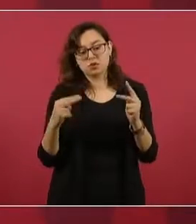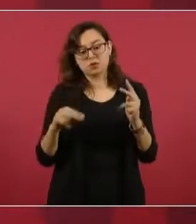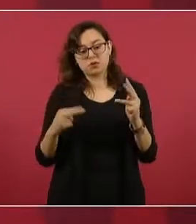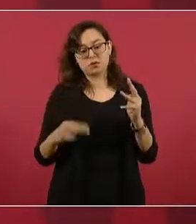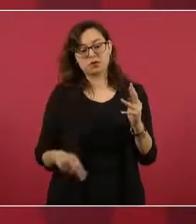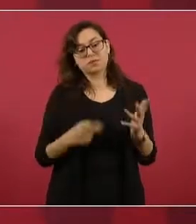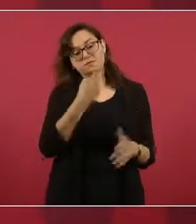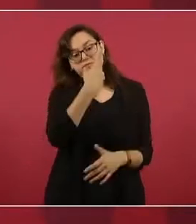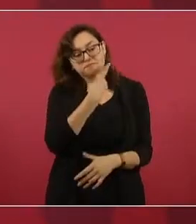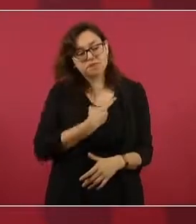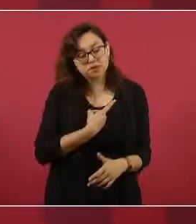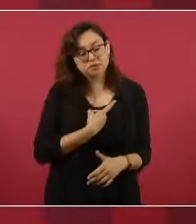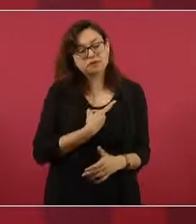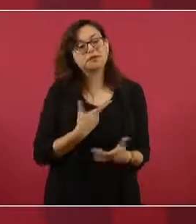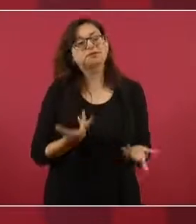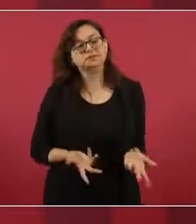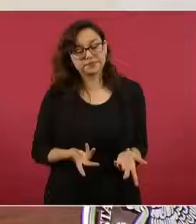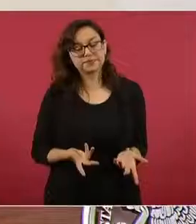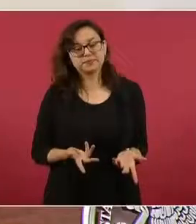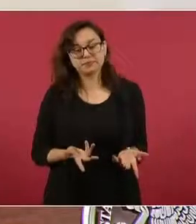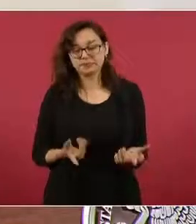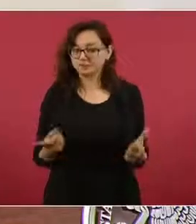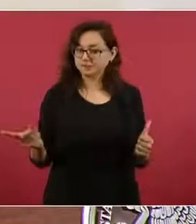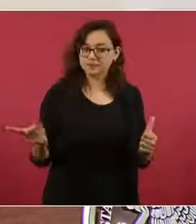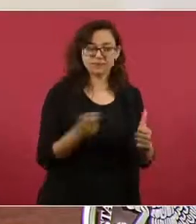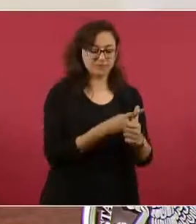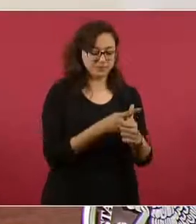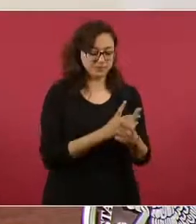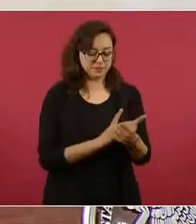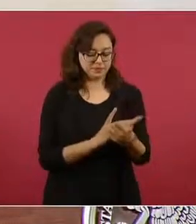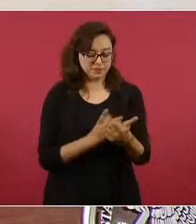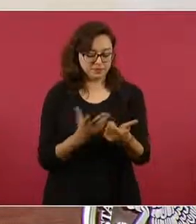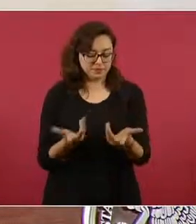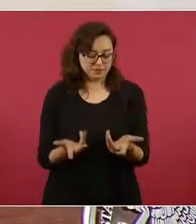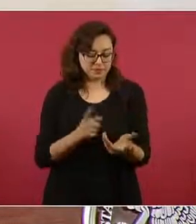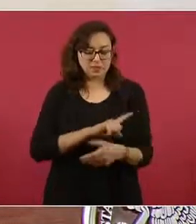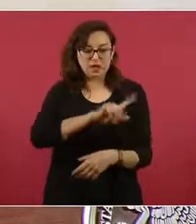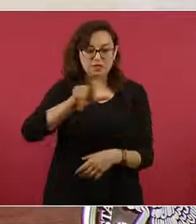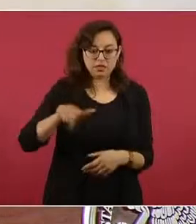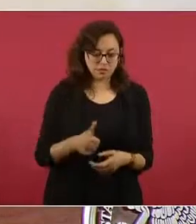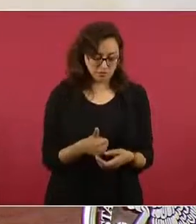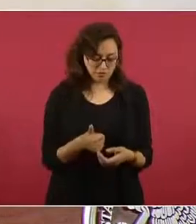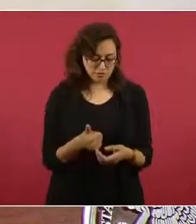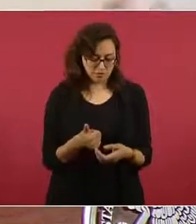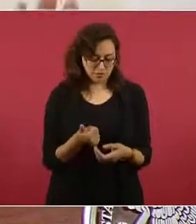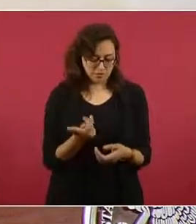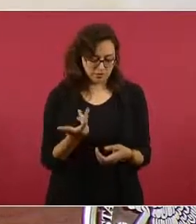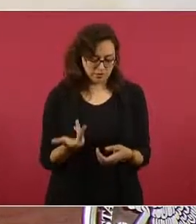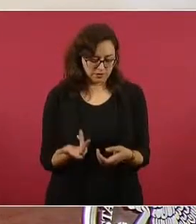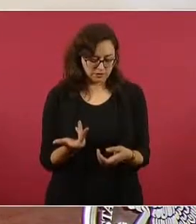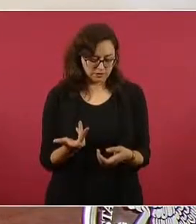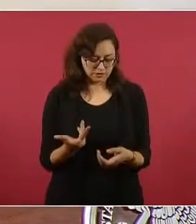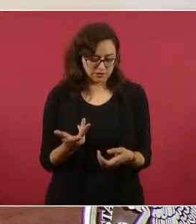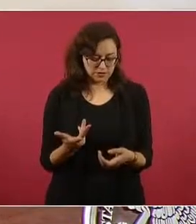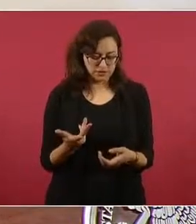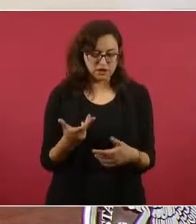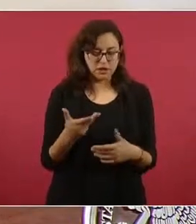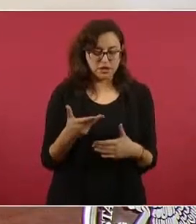la petición que estábamos haciendo. Pasó el tiempo y hace como